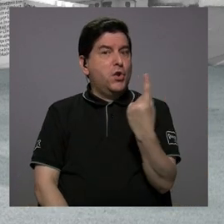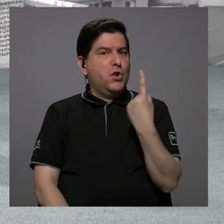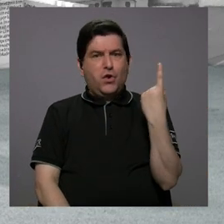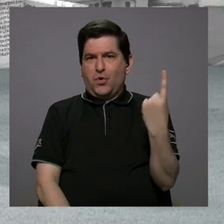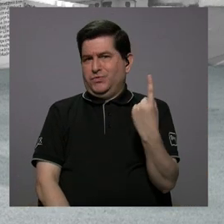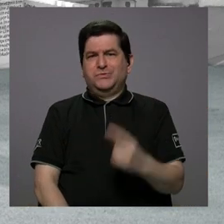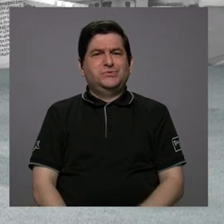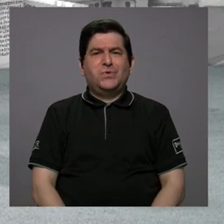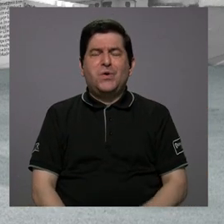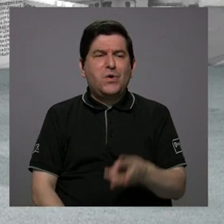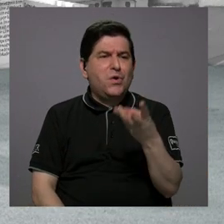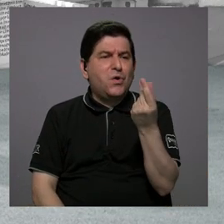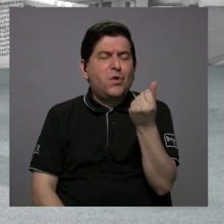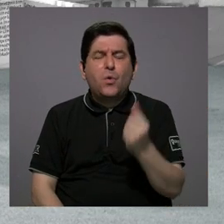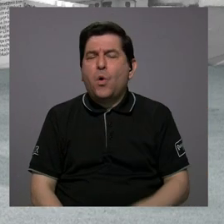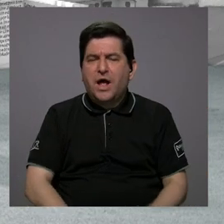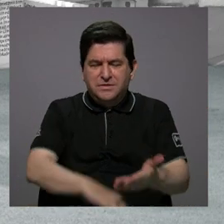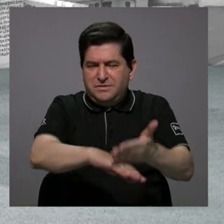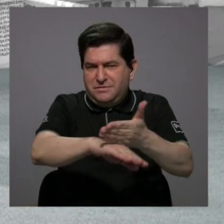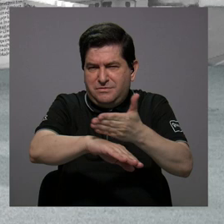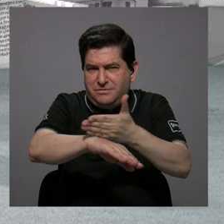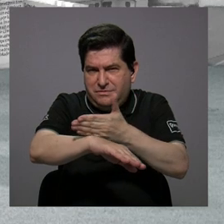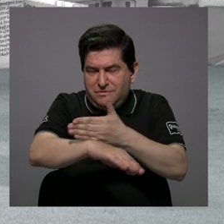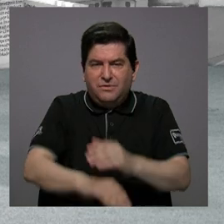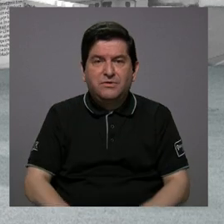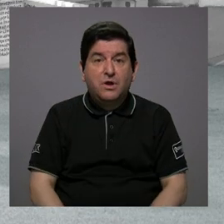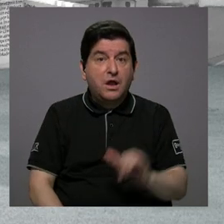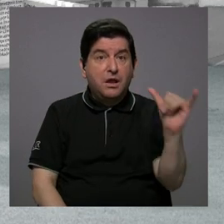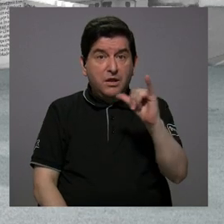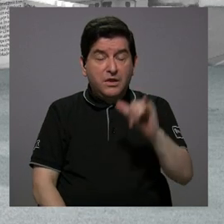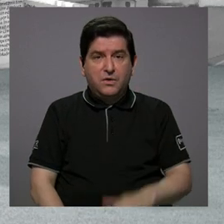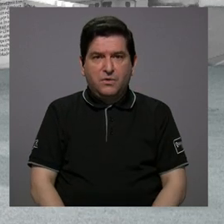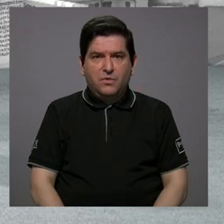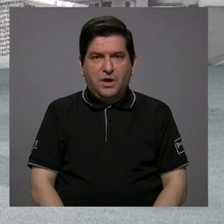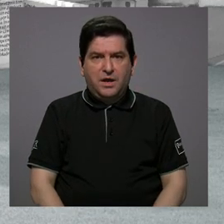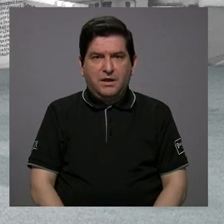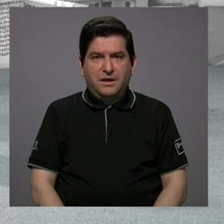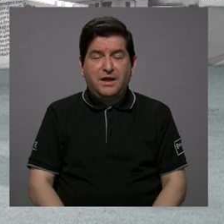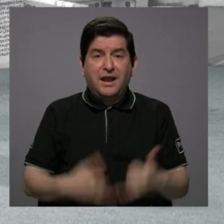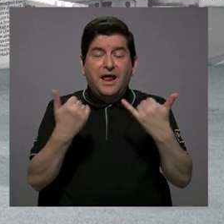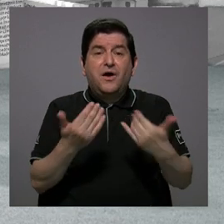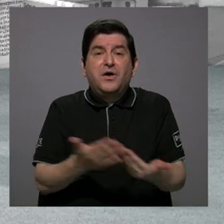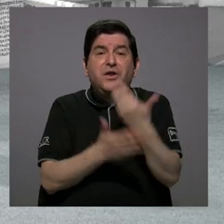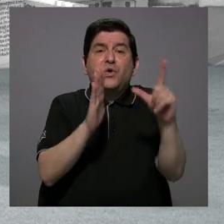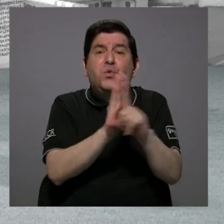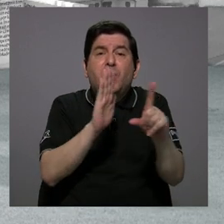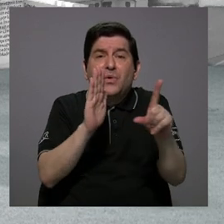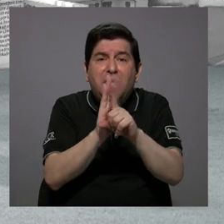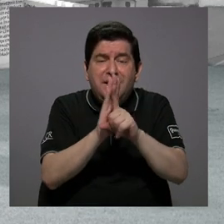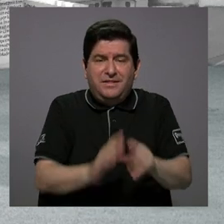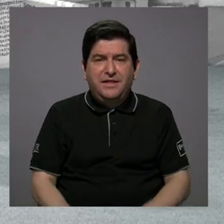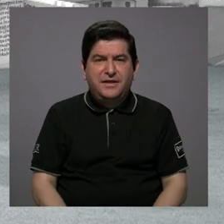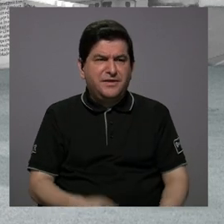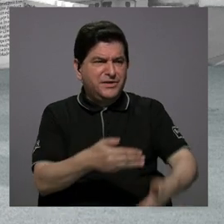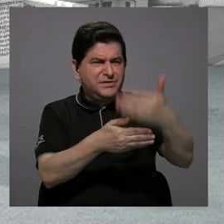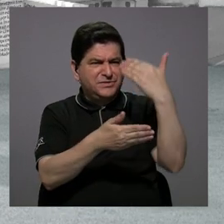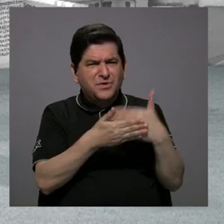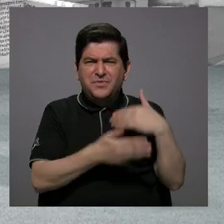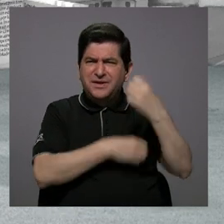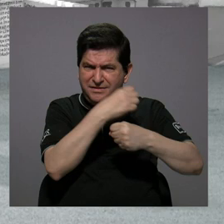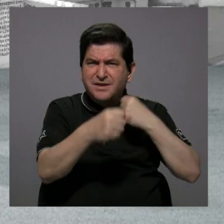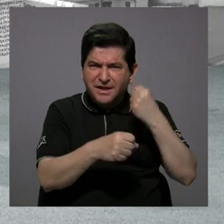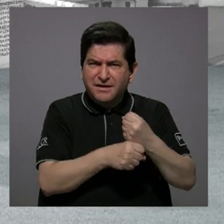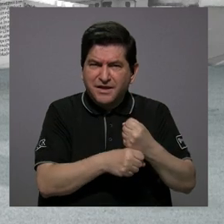cuánto hemos crecido, sino que le agregamos que se han dispuesto leyes. Como la recién pasada, el año